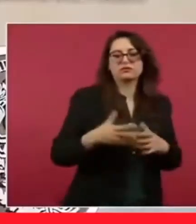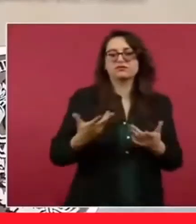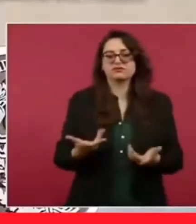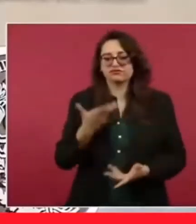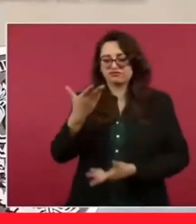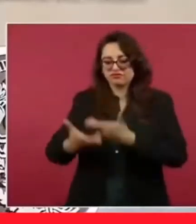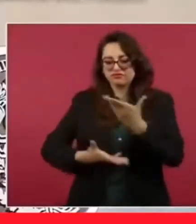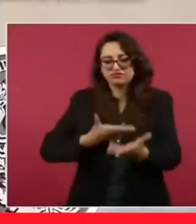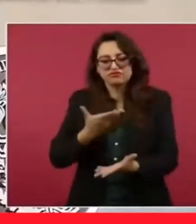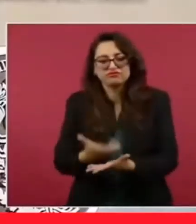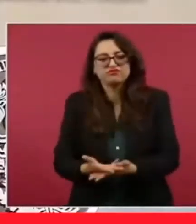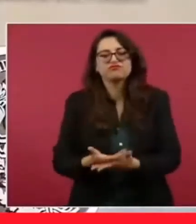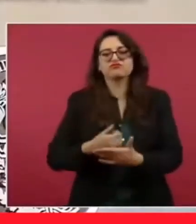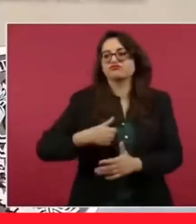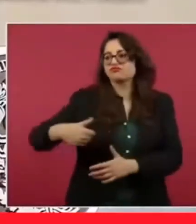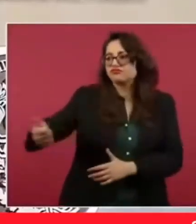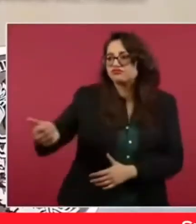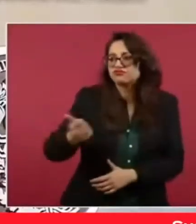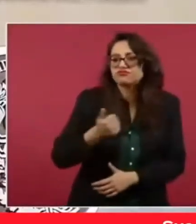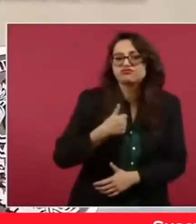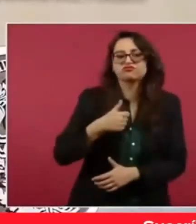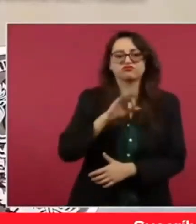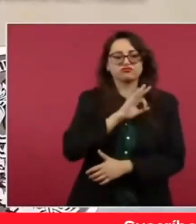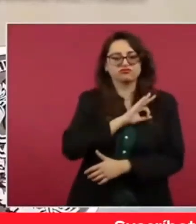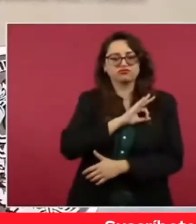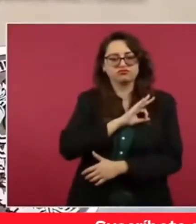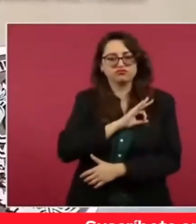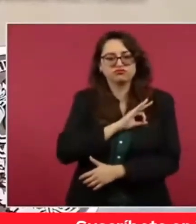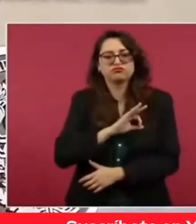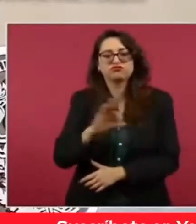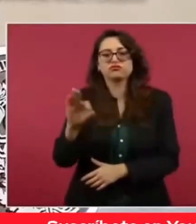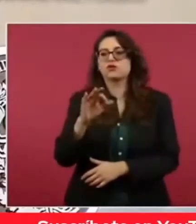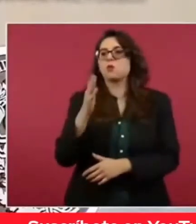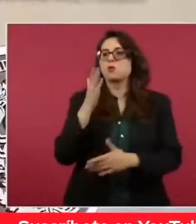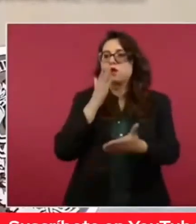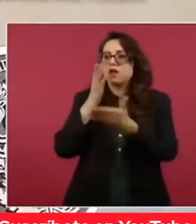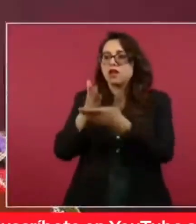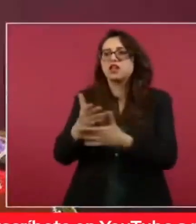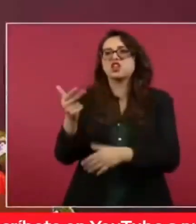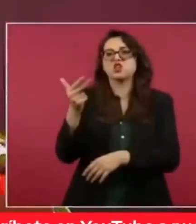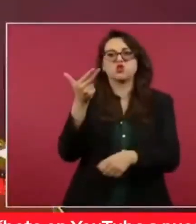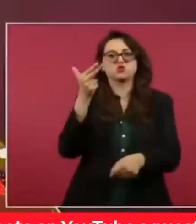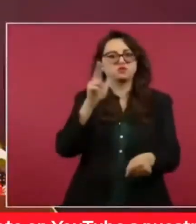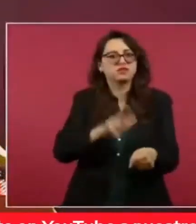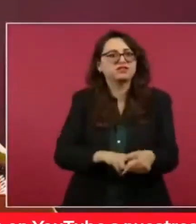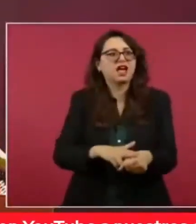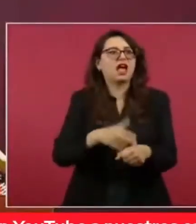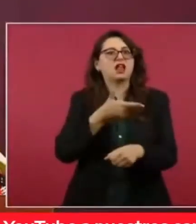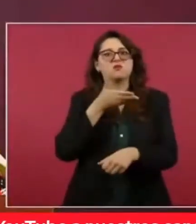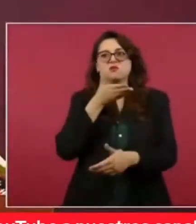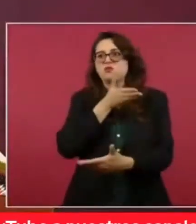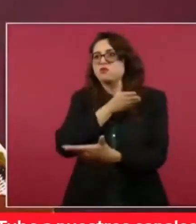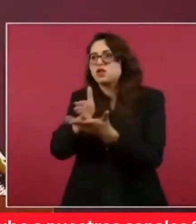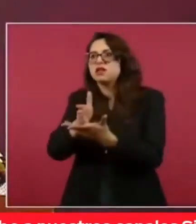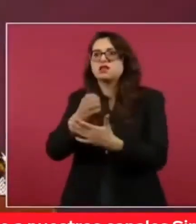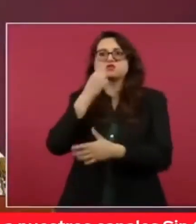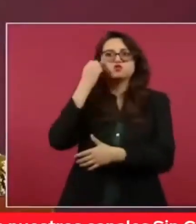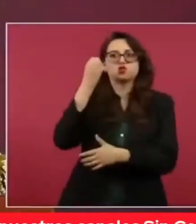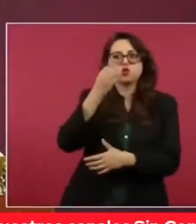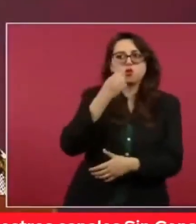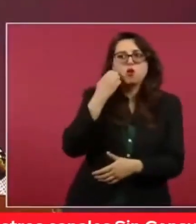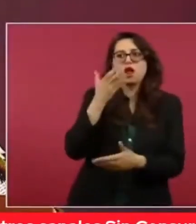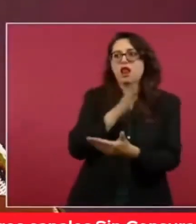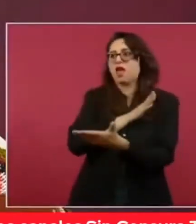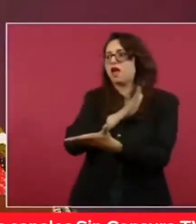públicos y privados. Esto incluye mejorar la conectividad con hospitales, escuelas, centros de recreación, lo que tendrá un